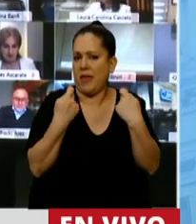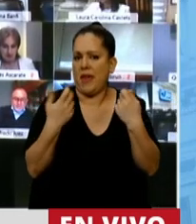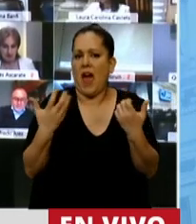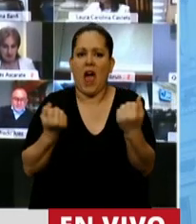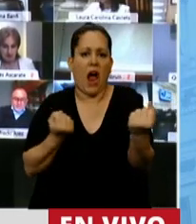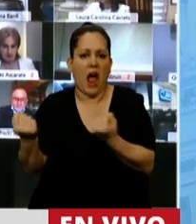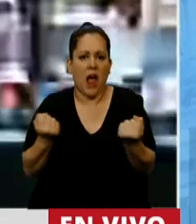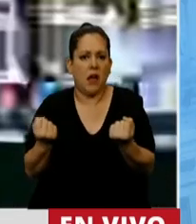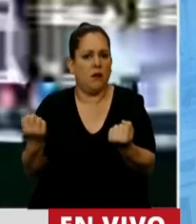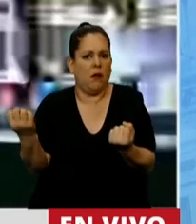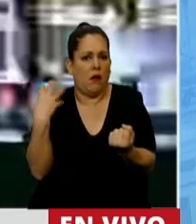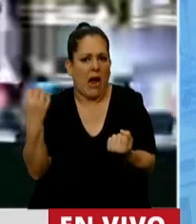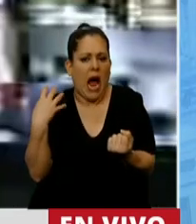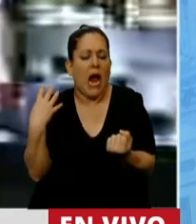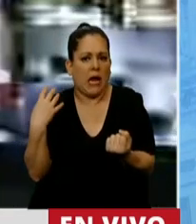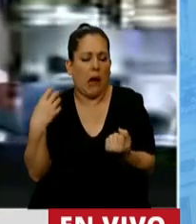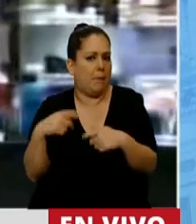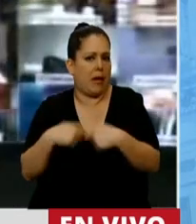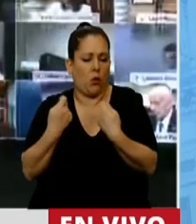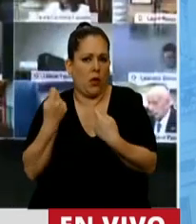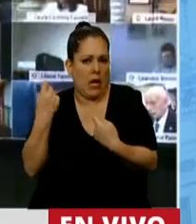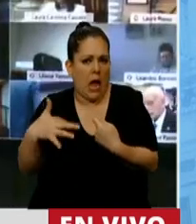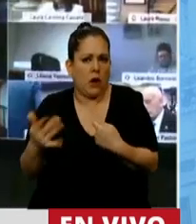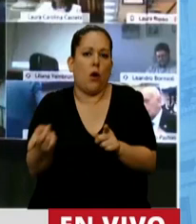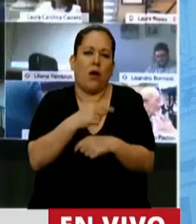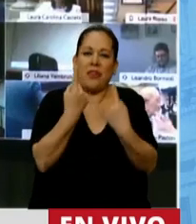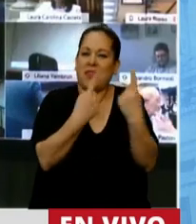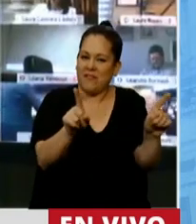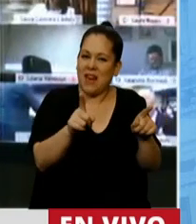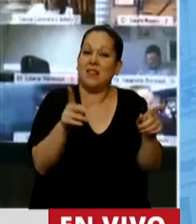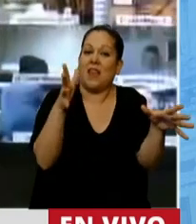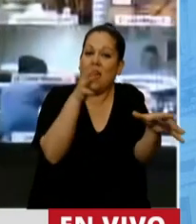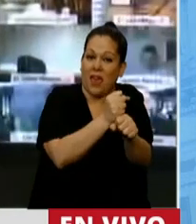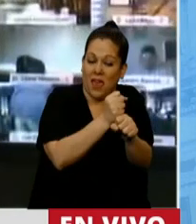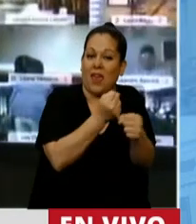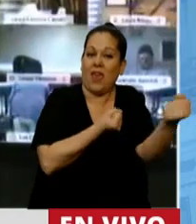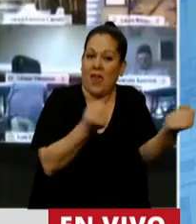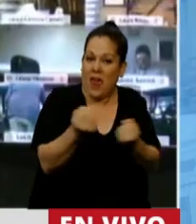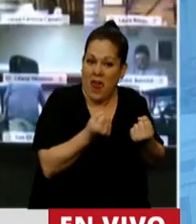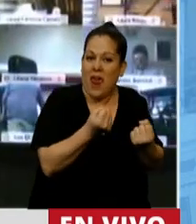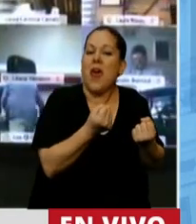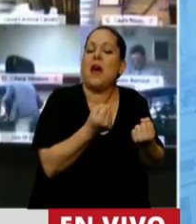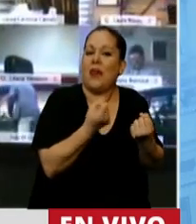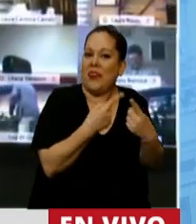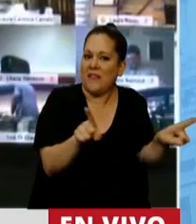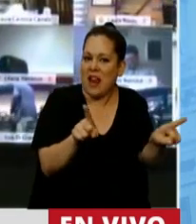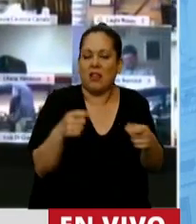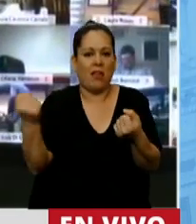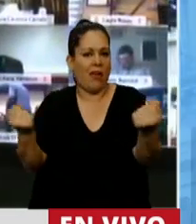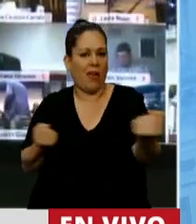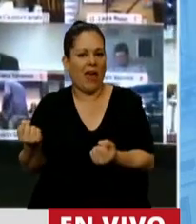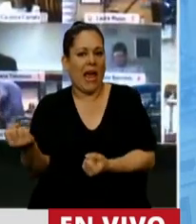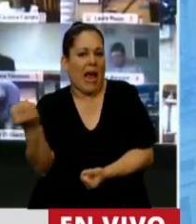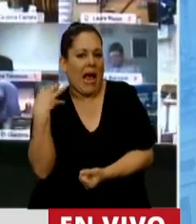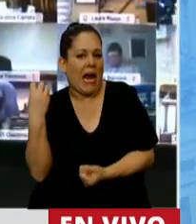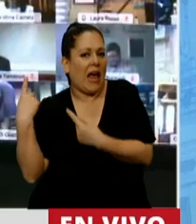transporte de cargas. O sea, de pasajeros por un lado, de cargas por otro lado, el sector, el de pasajeros que